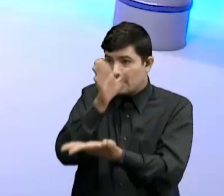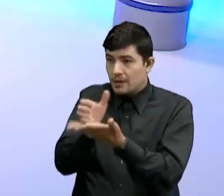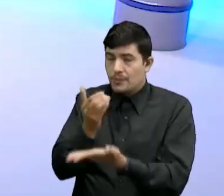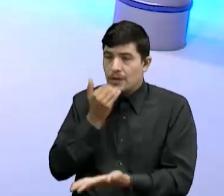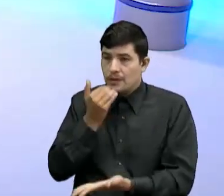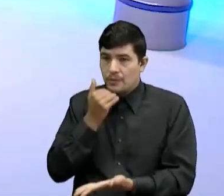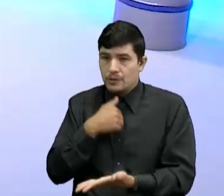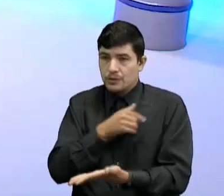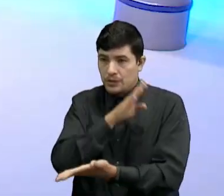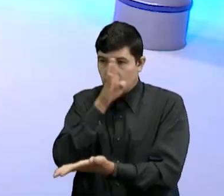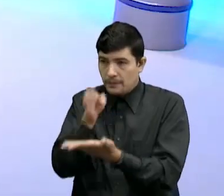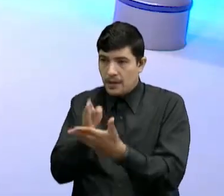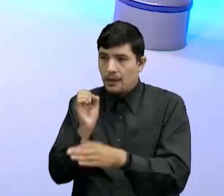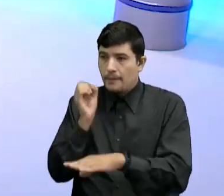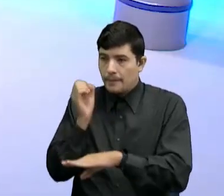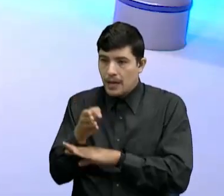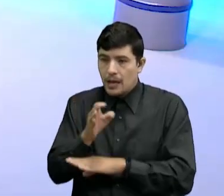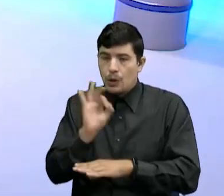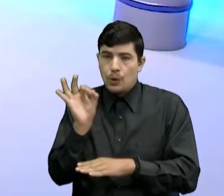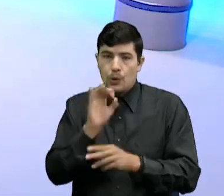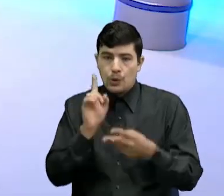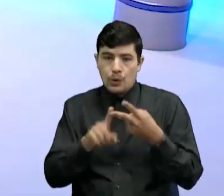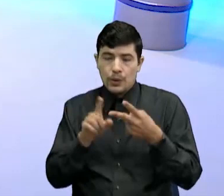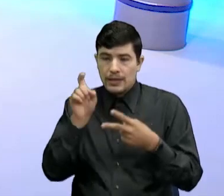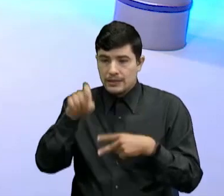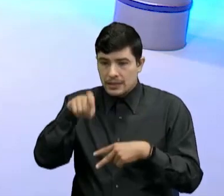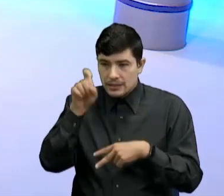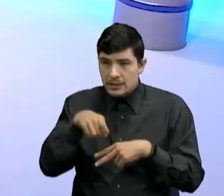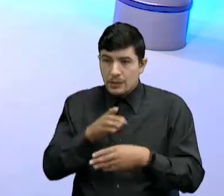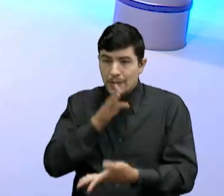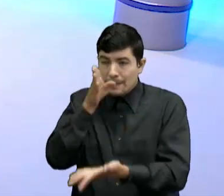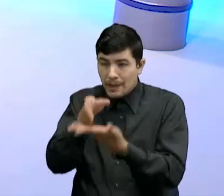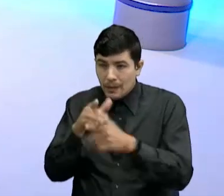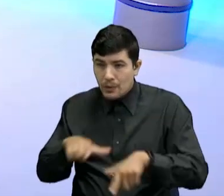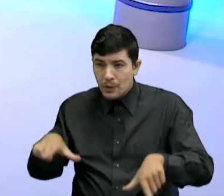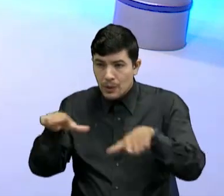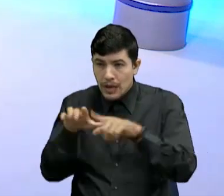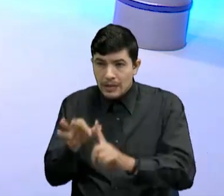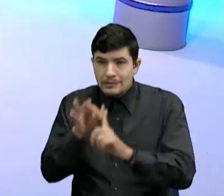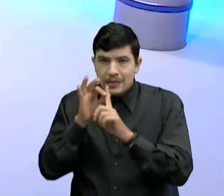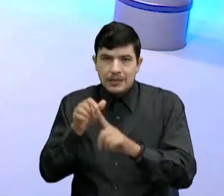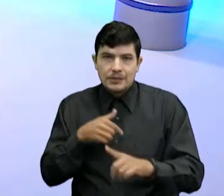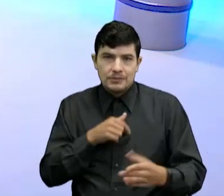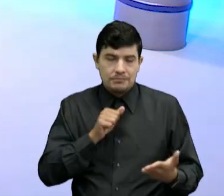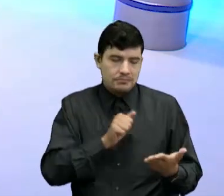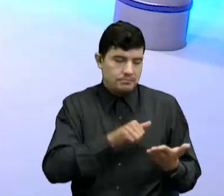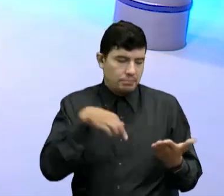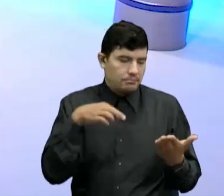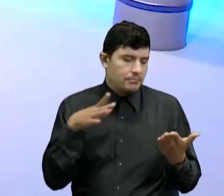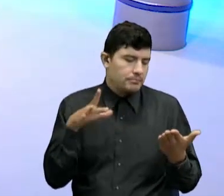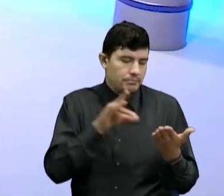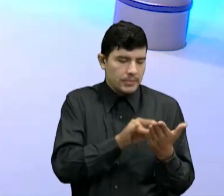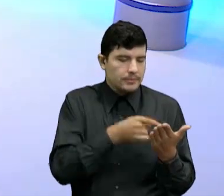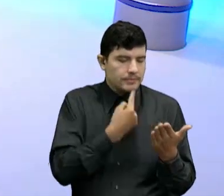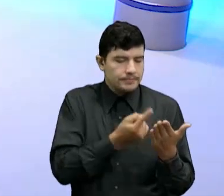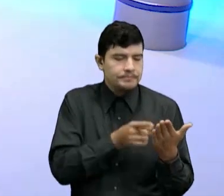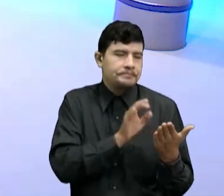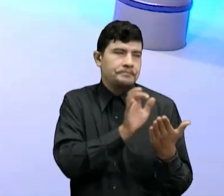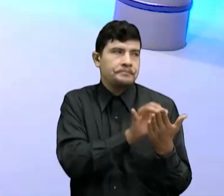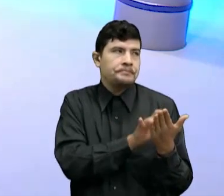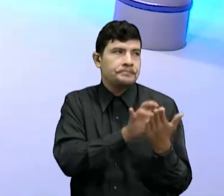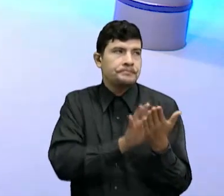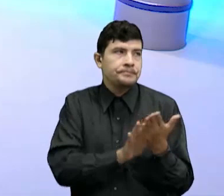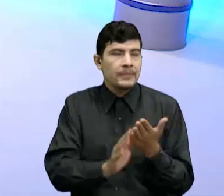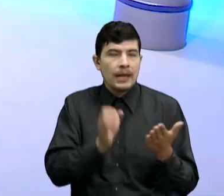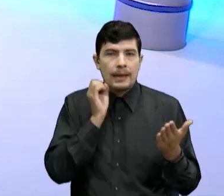Necesito ir a un banco Necesito ir a un lugar específico Entonces yo pongo en esta aplicación No sé